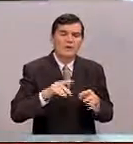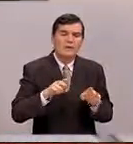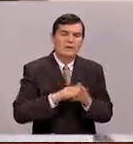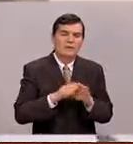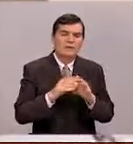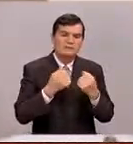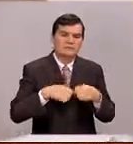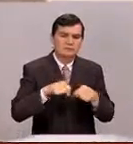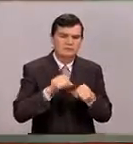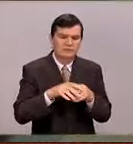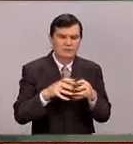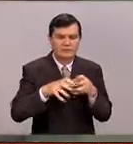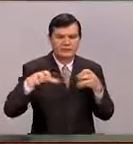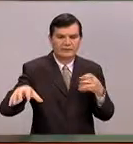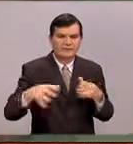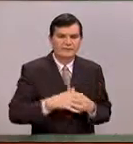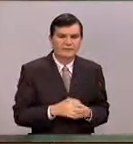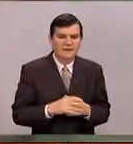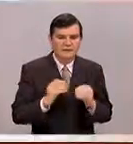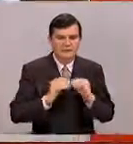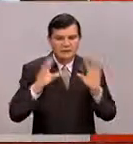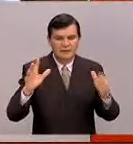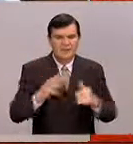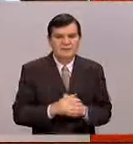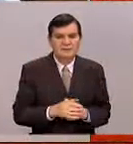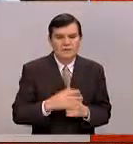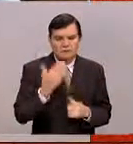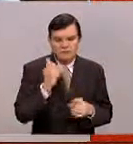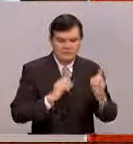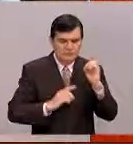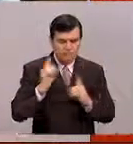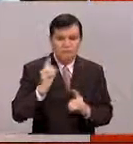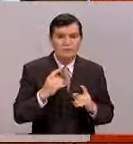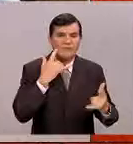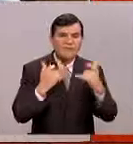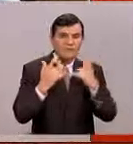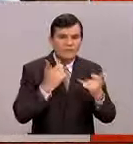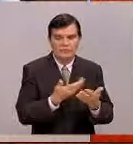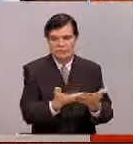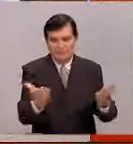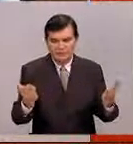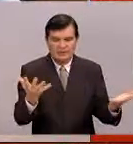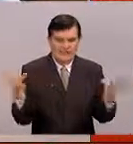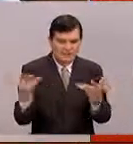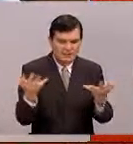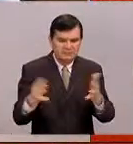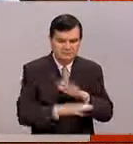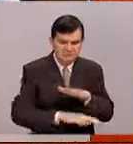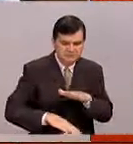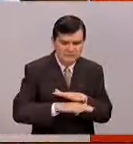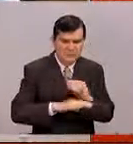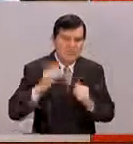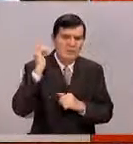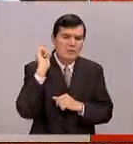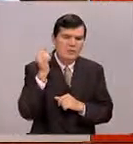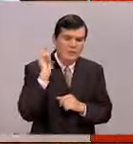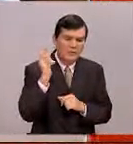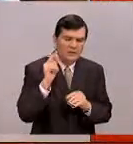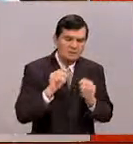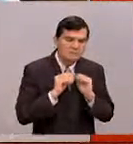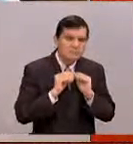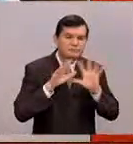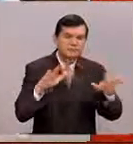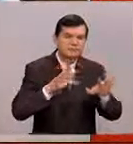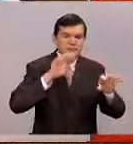nos queda fuera. Claro, claro. Sin duda alguna, el esfuerzo que ustedes están haciendo es fundamental y ojalá que se amplíe a